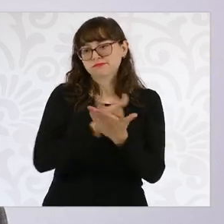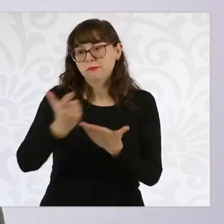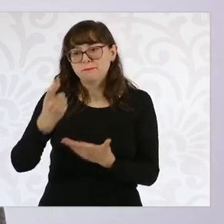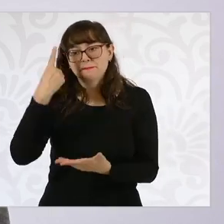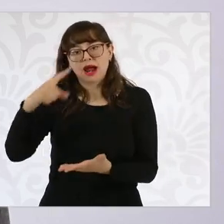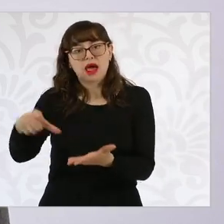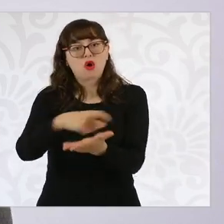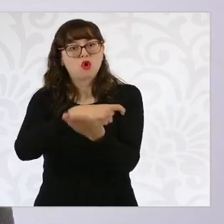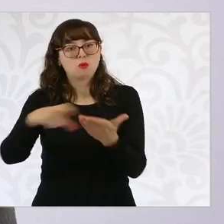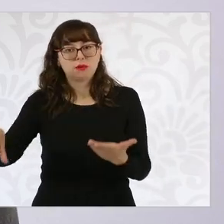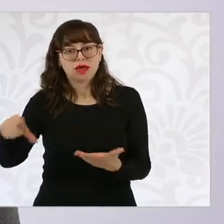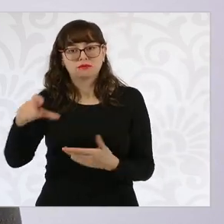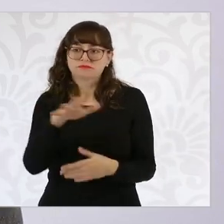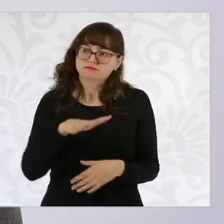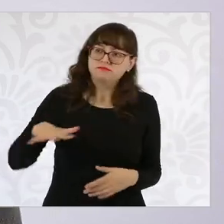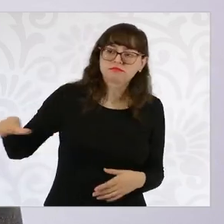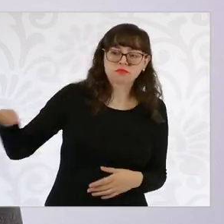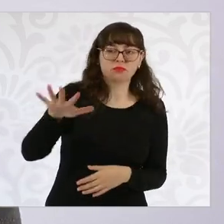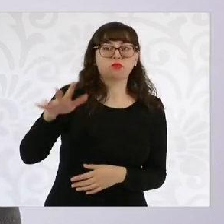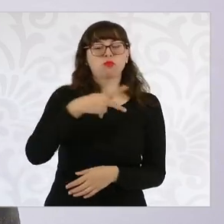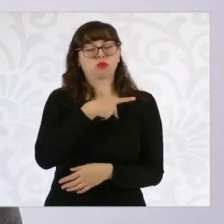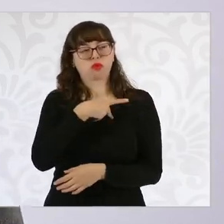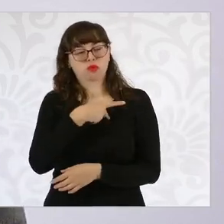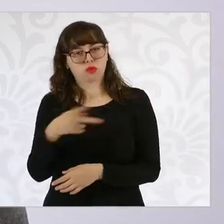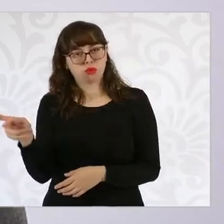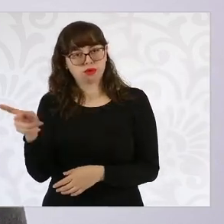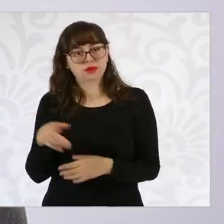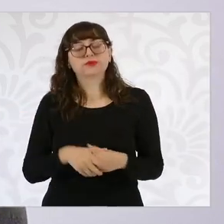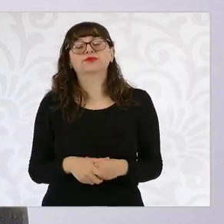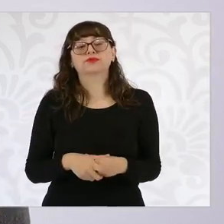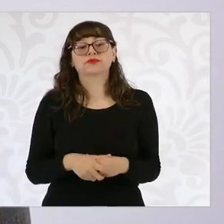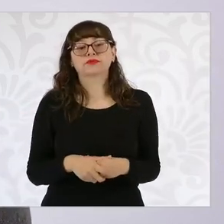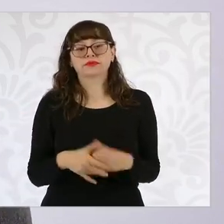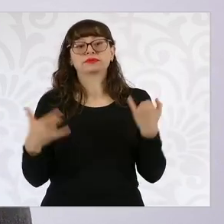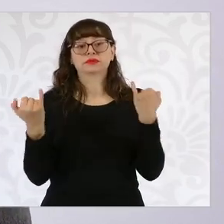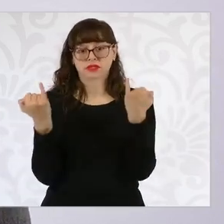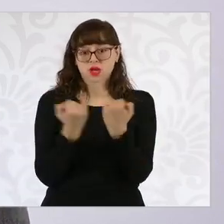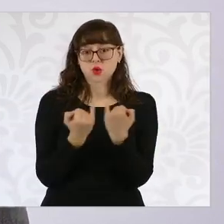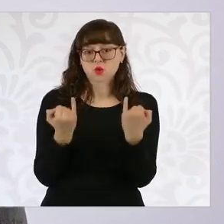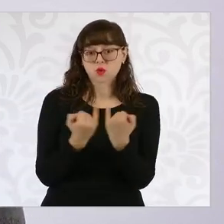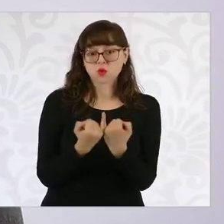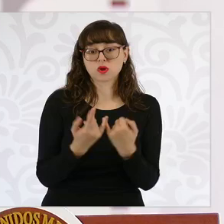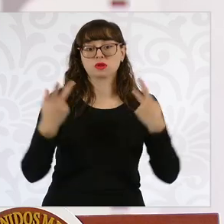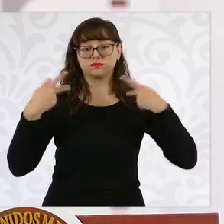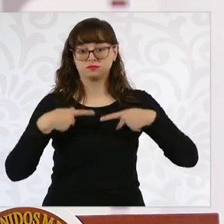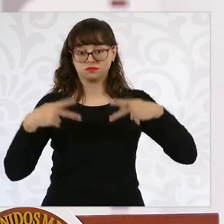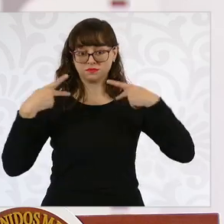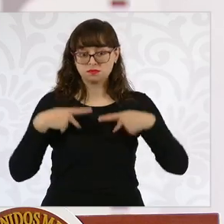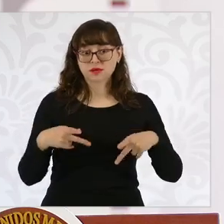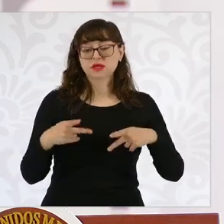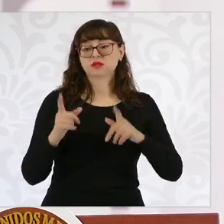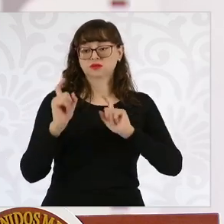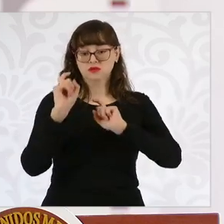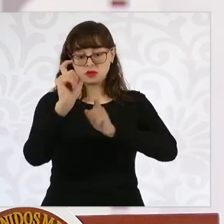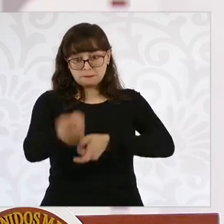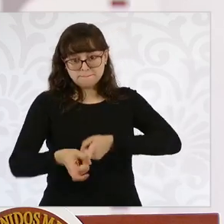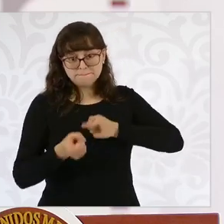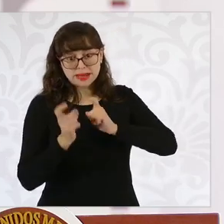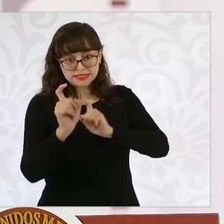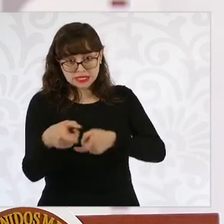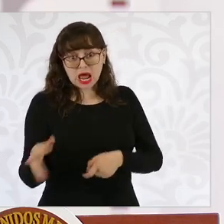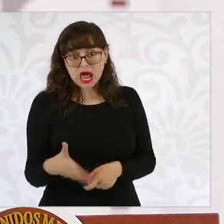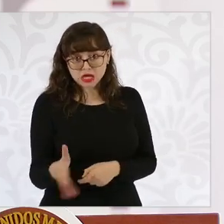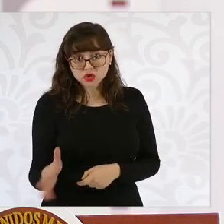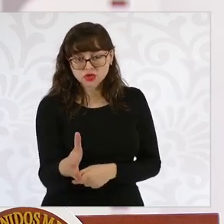atender a los más pobres. También se plantea el mismo apoyo para los pescadores de pequeña escala.